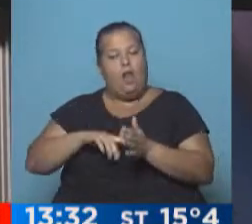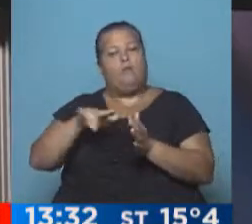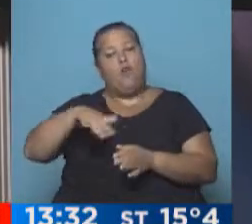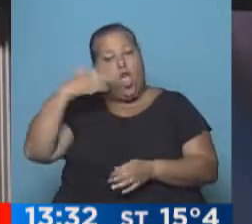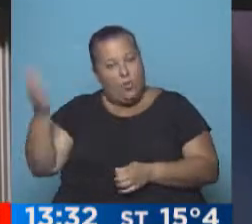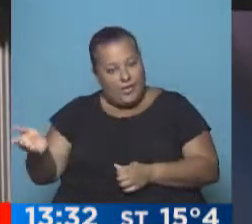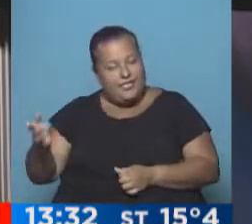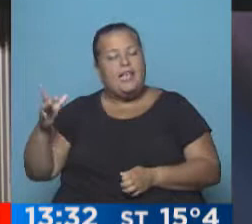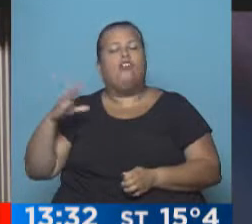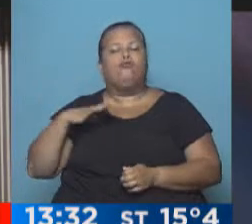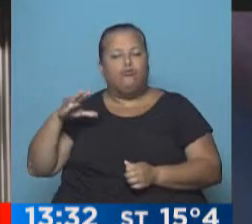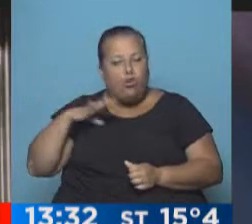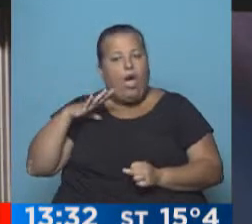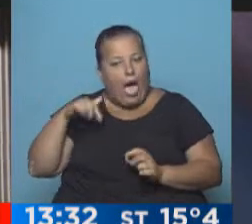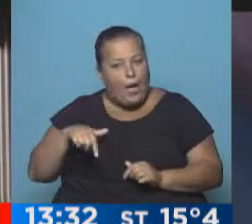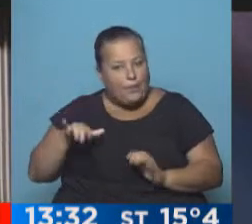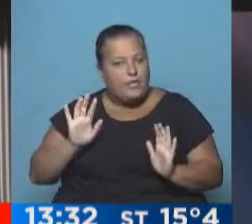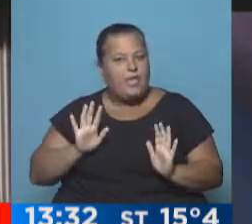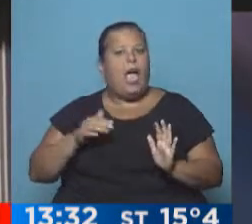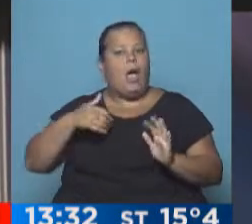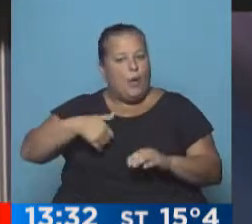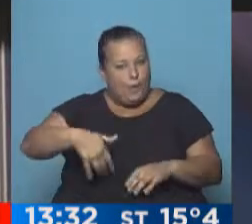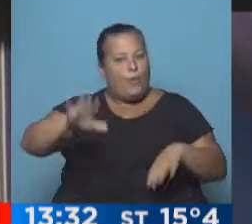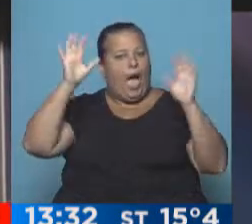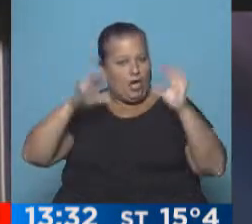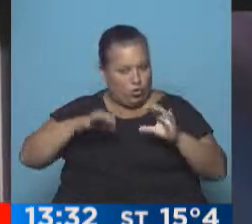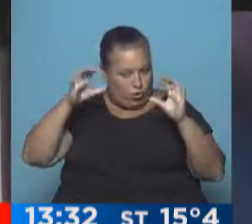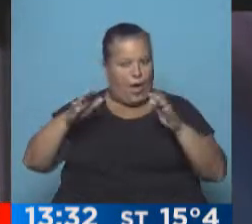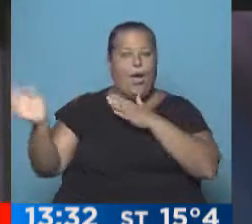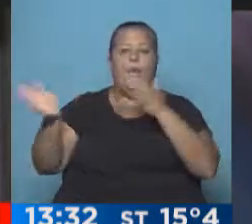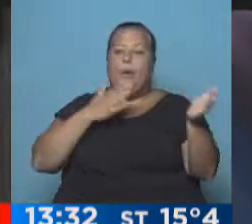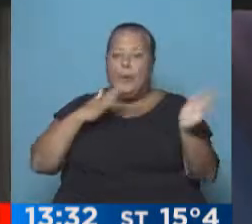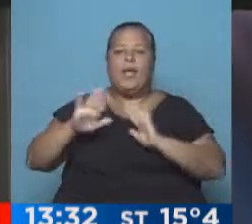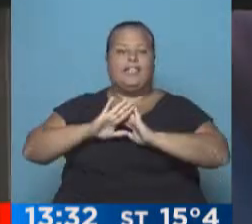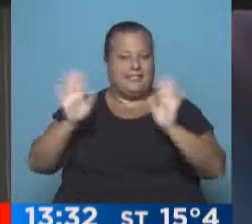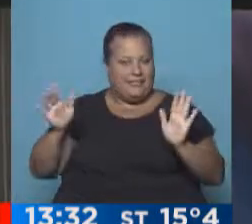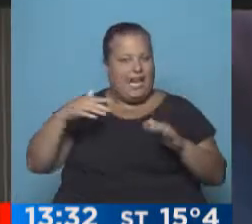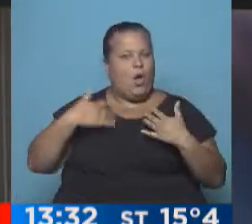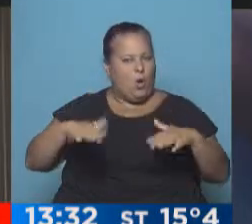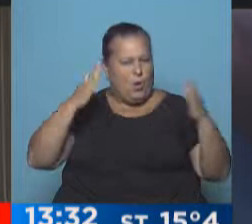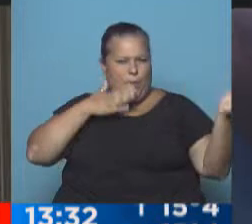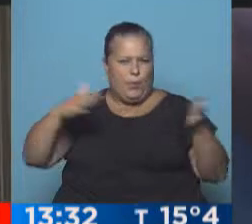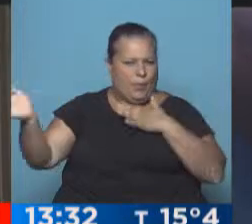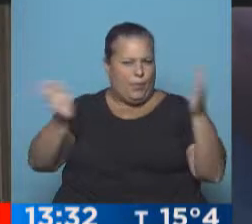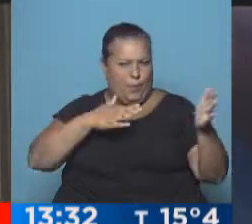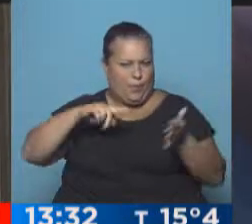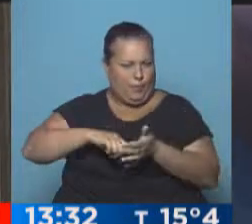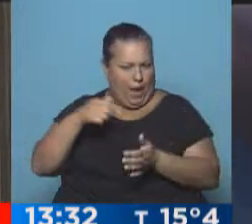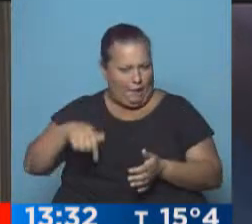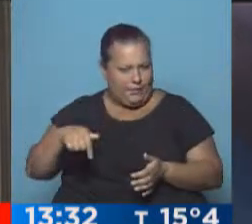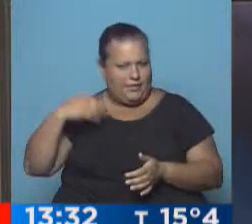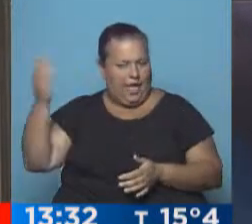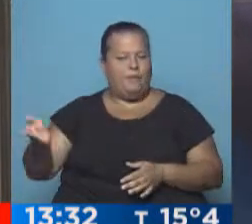Gran Buenos Aires, todavía hoy tendremos lluvias, el viento ya está soplando bastante fuerte en el Gran Buenos Aires,